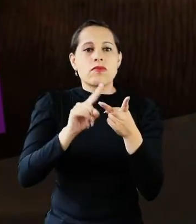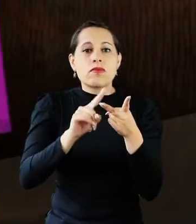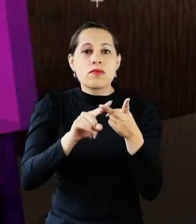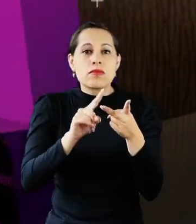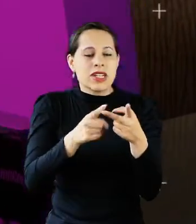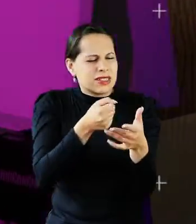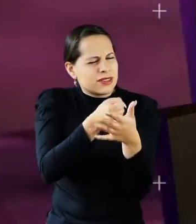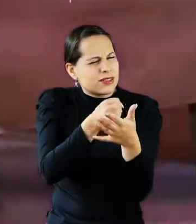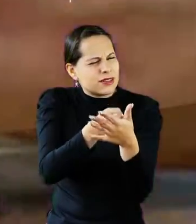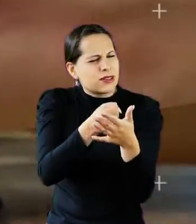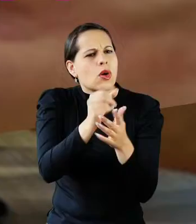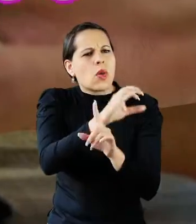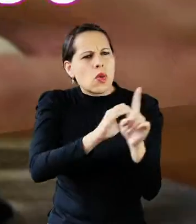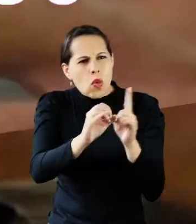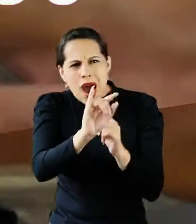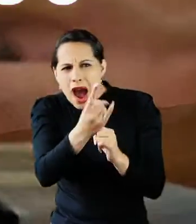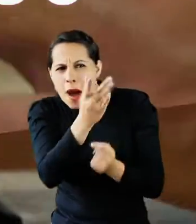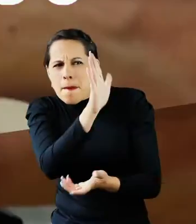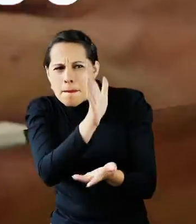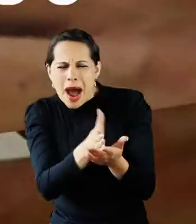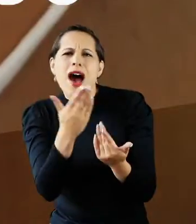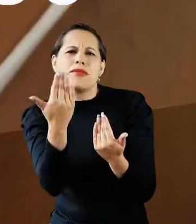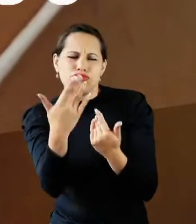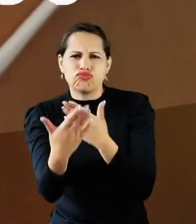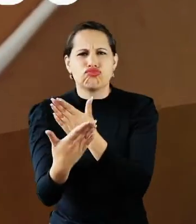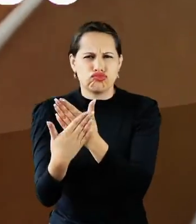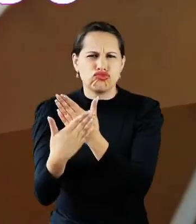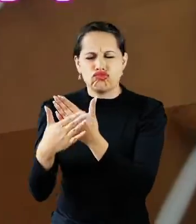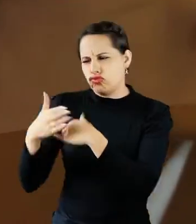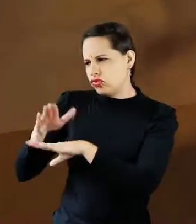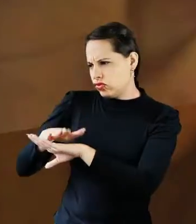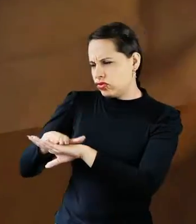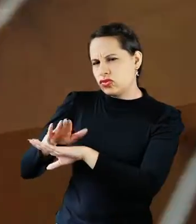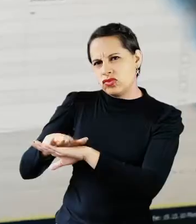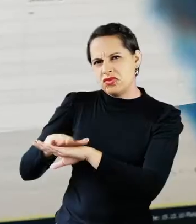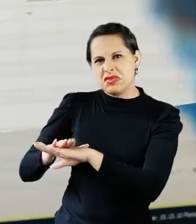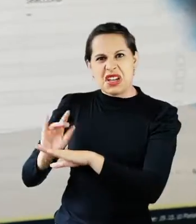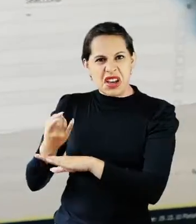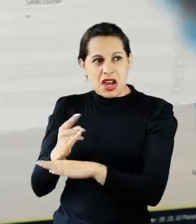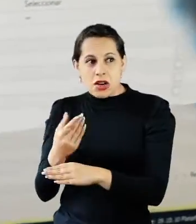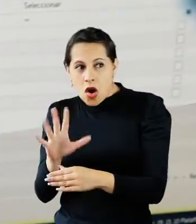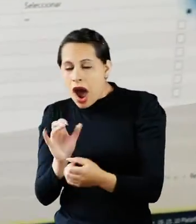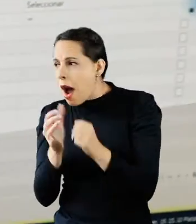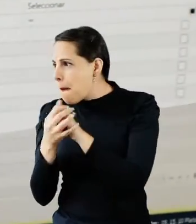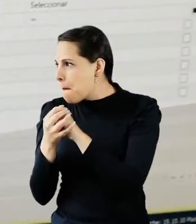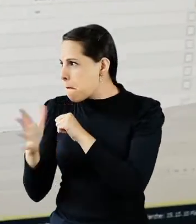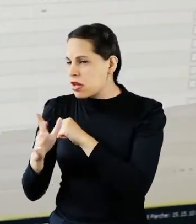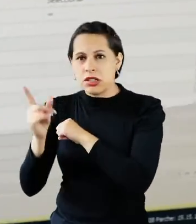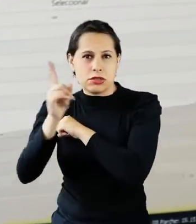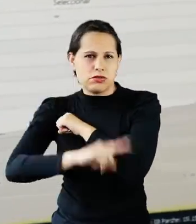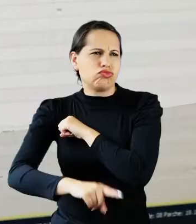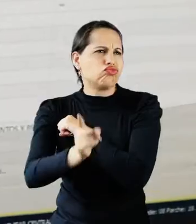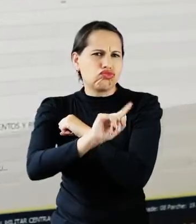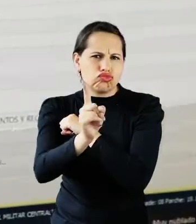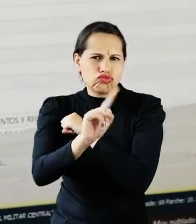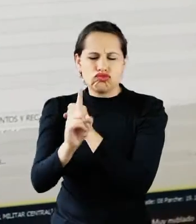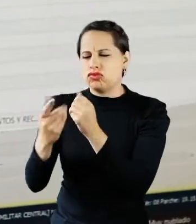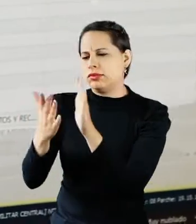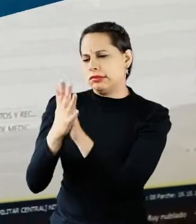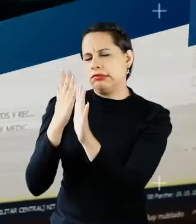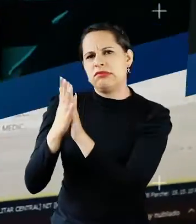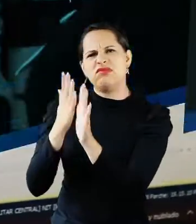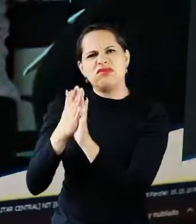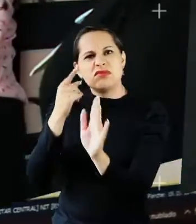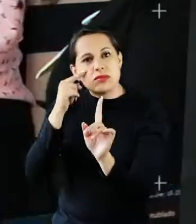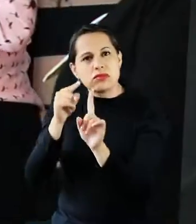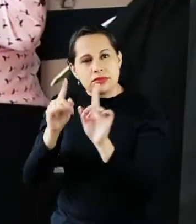Promover la cultura del reporte de eventos adversos e incidentes para levantar las barreras de seguridad sin carácter punitivo Prevenir